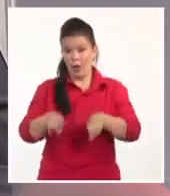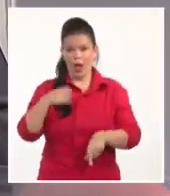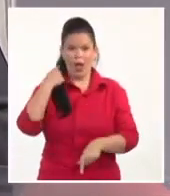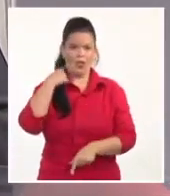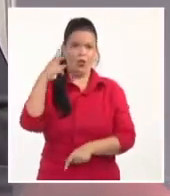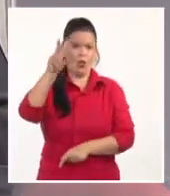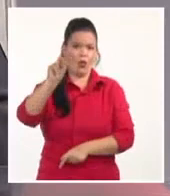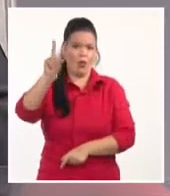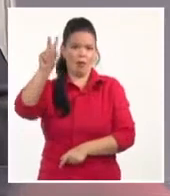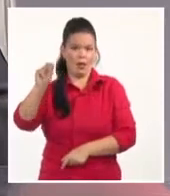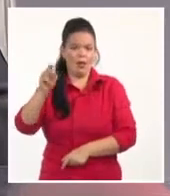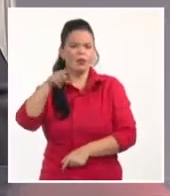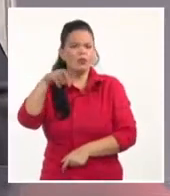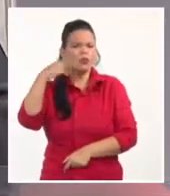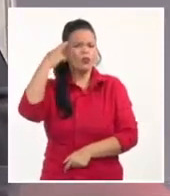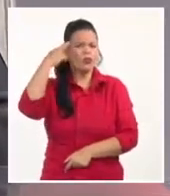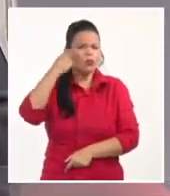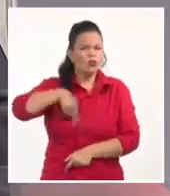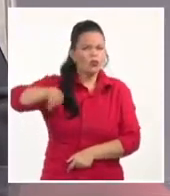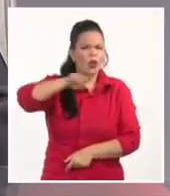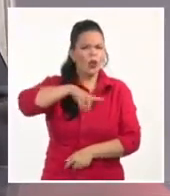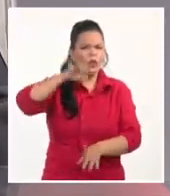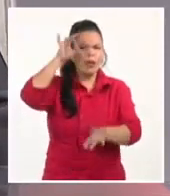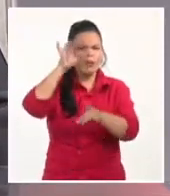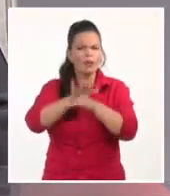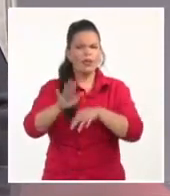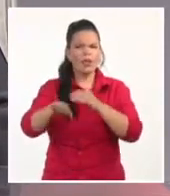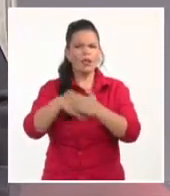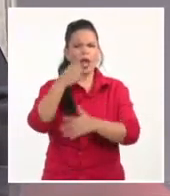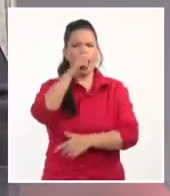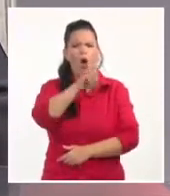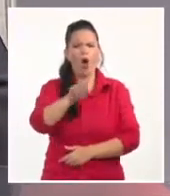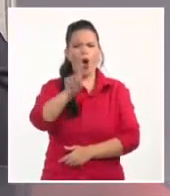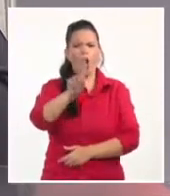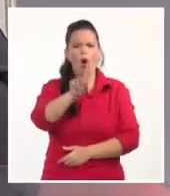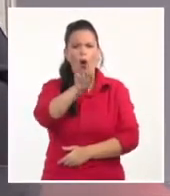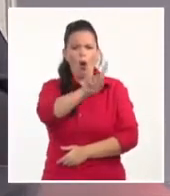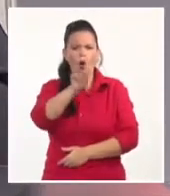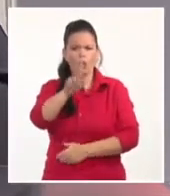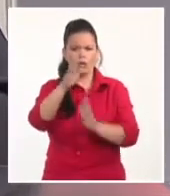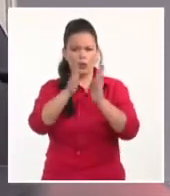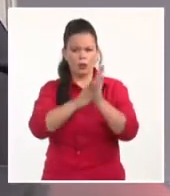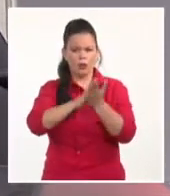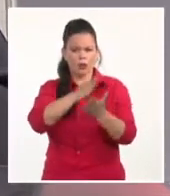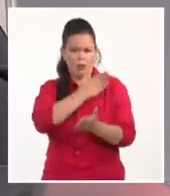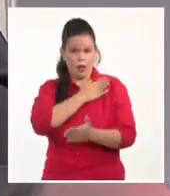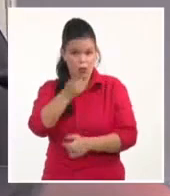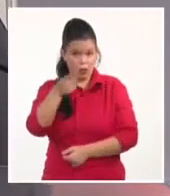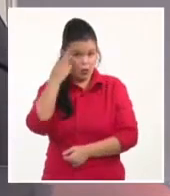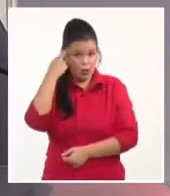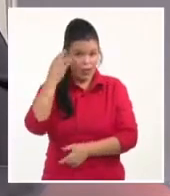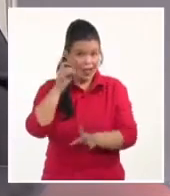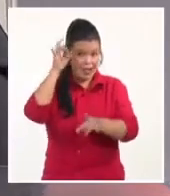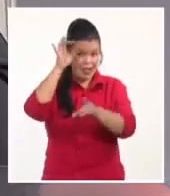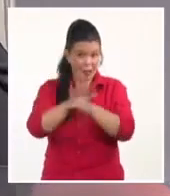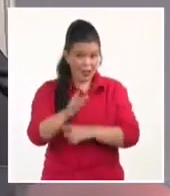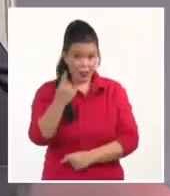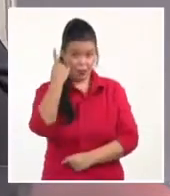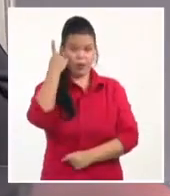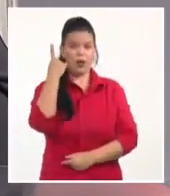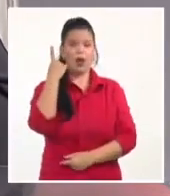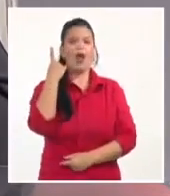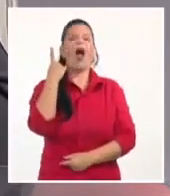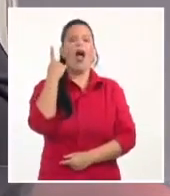recuerde que el primer caso... 11 de marzo. Exactamente, es marzo, 11 de marzo. Ya había una campaña que era Crisis